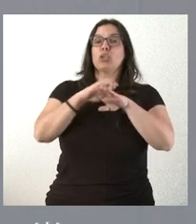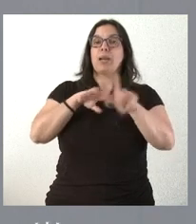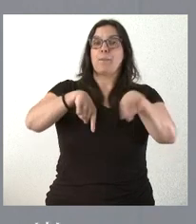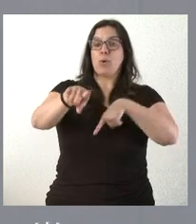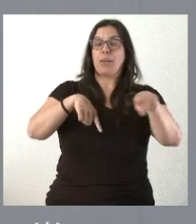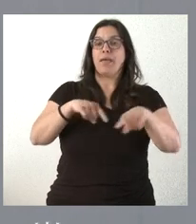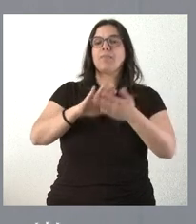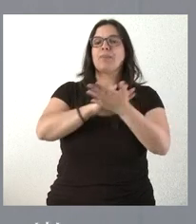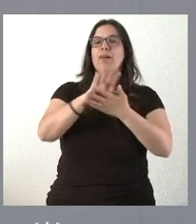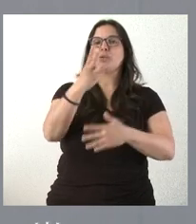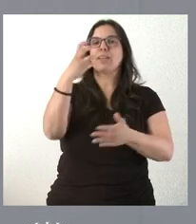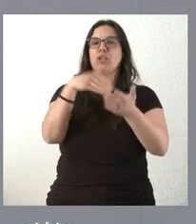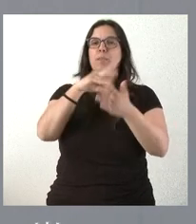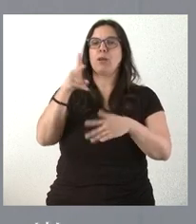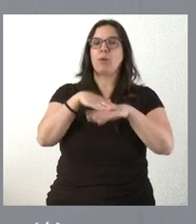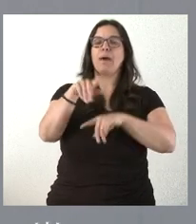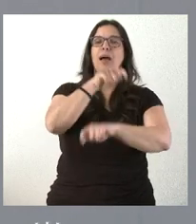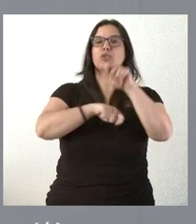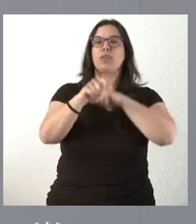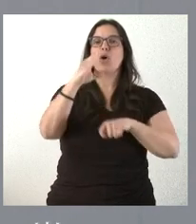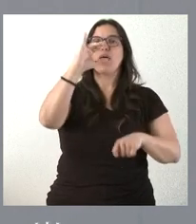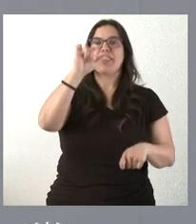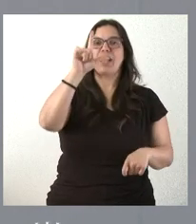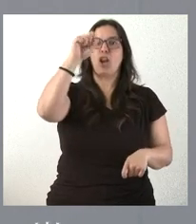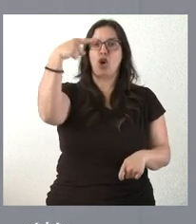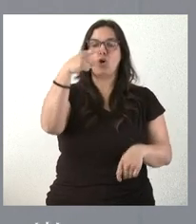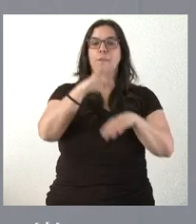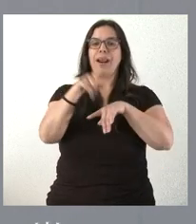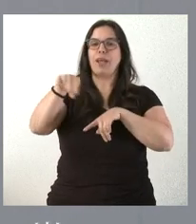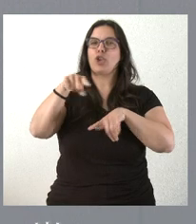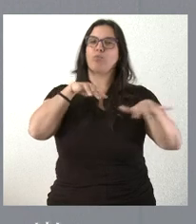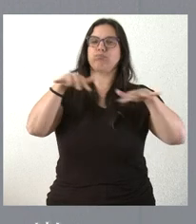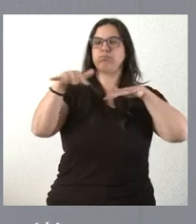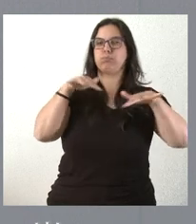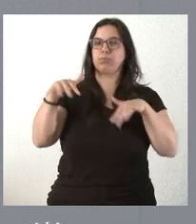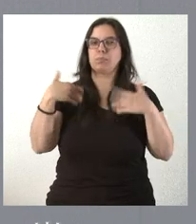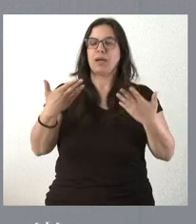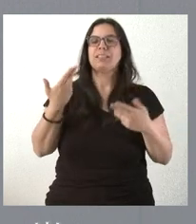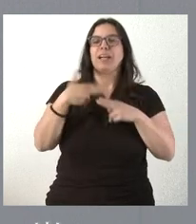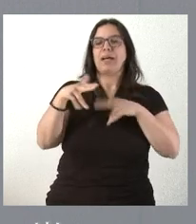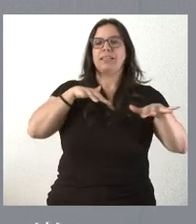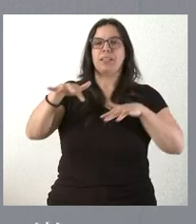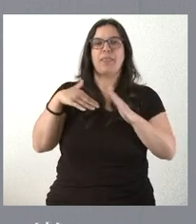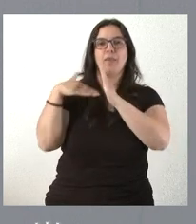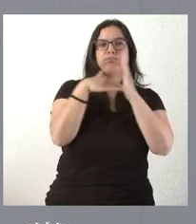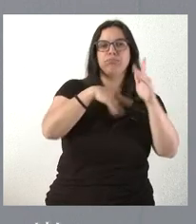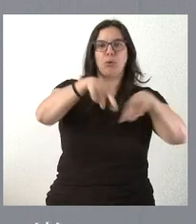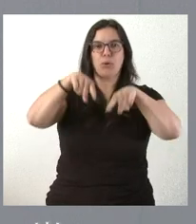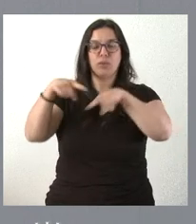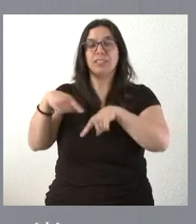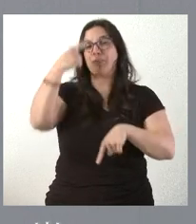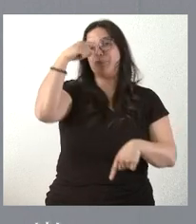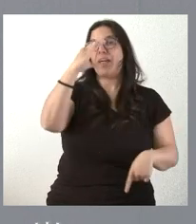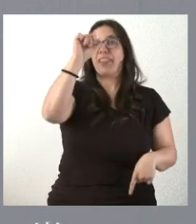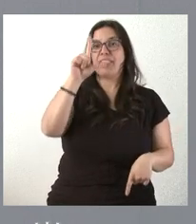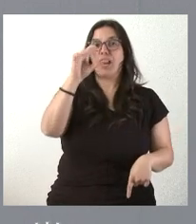hablamos de 300.000 euros para la asociación CILOG para impulsar su papel dinamizador de la actividad logística de la comunidad. CILOG, saben ustedes,